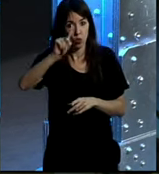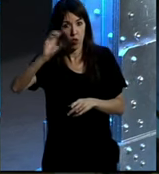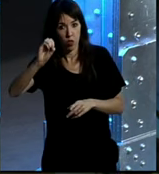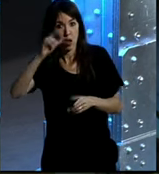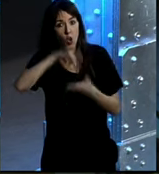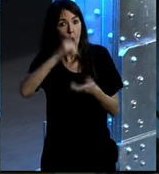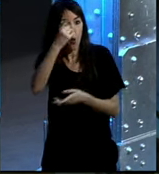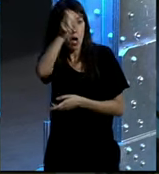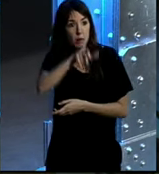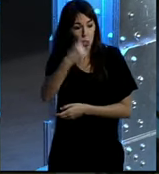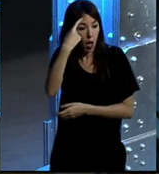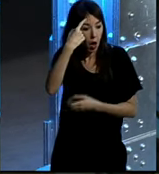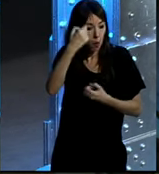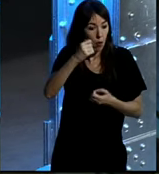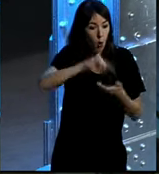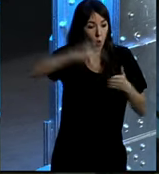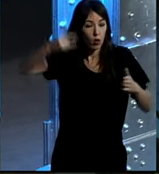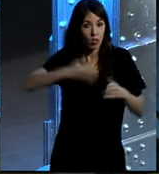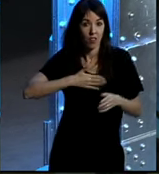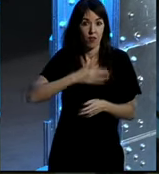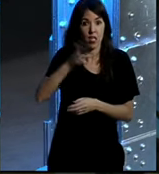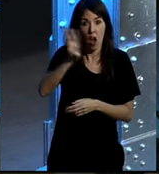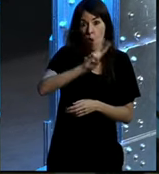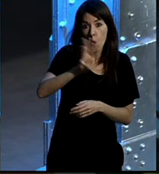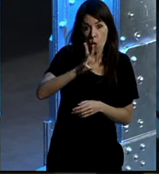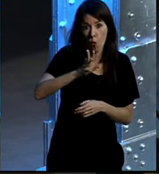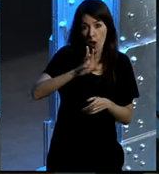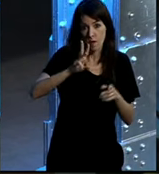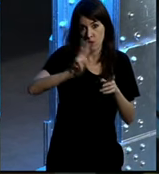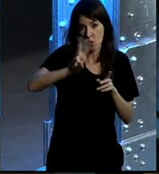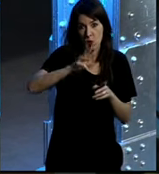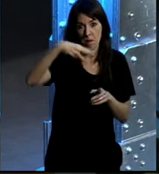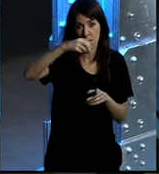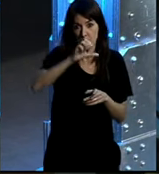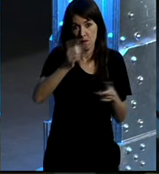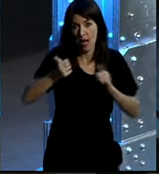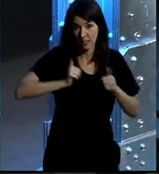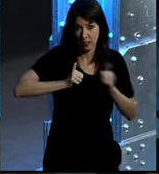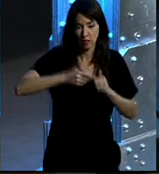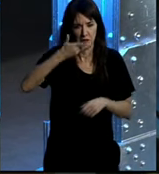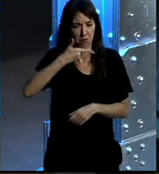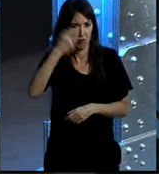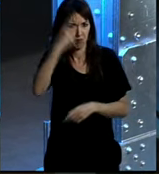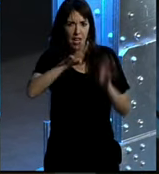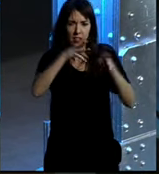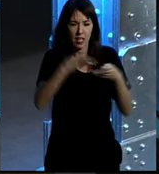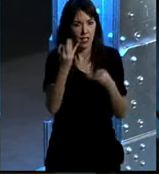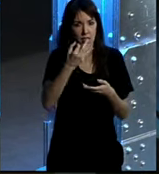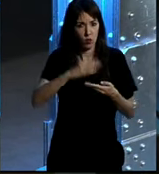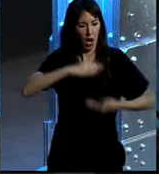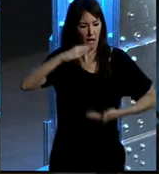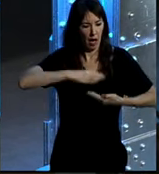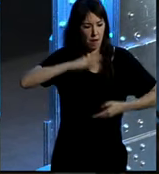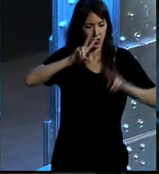alguien que sabía de tecnología, que era el webmaster, el que conocía cómo era esto de Internet y el que estaba capacitado